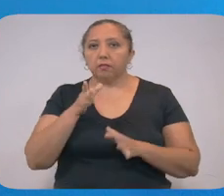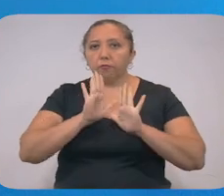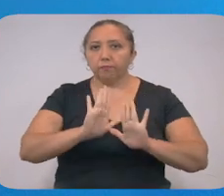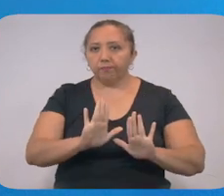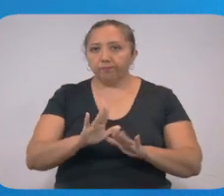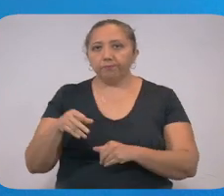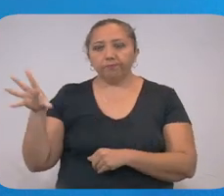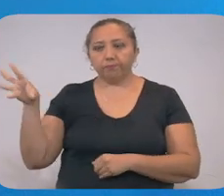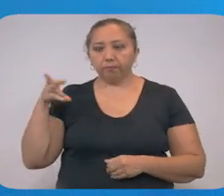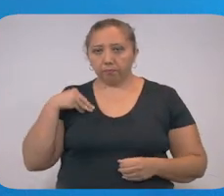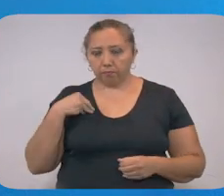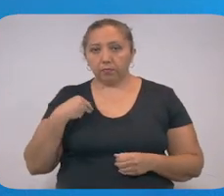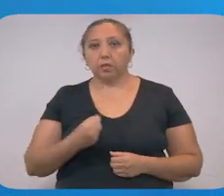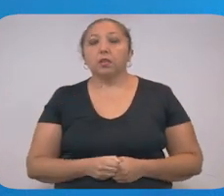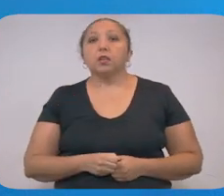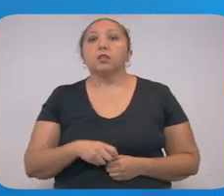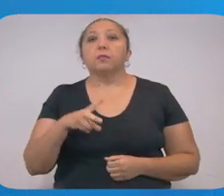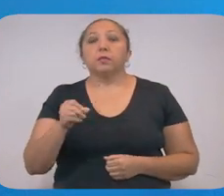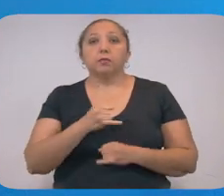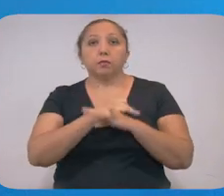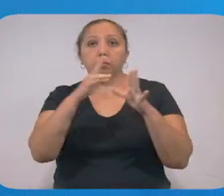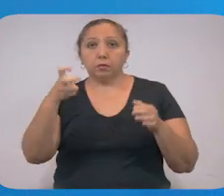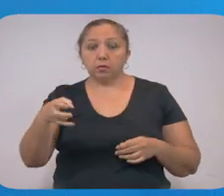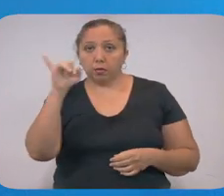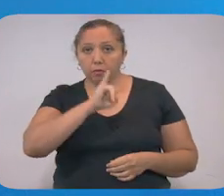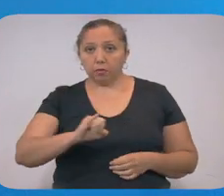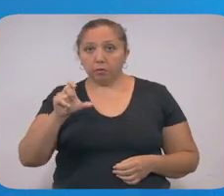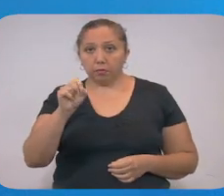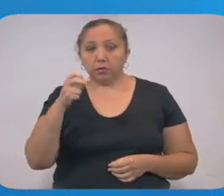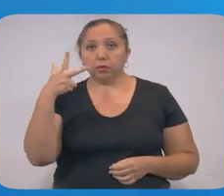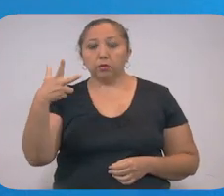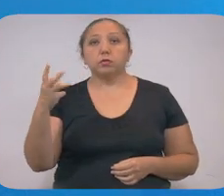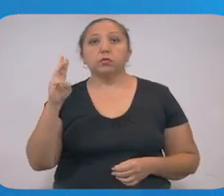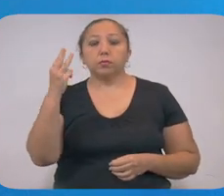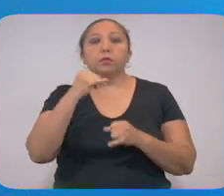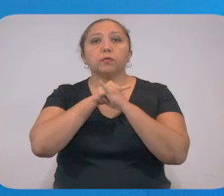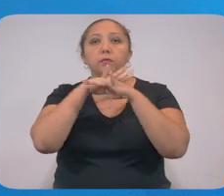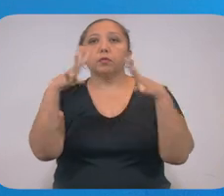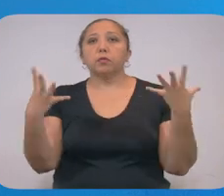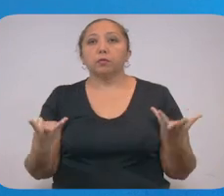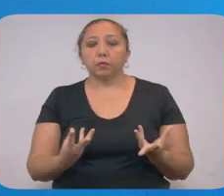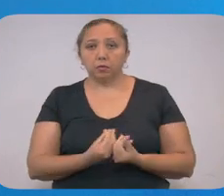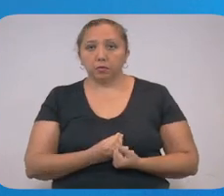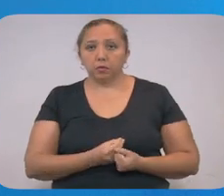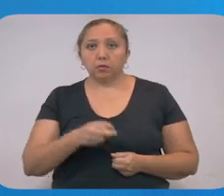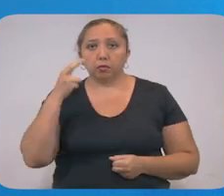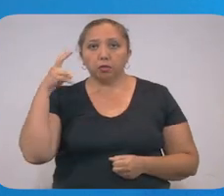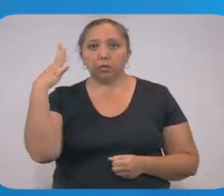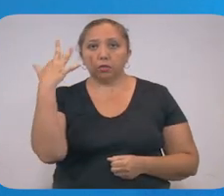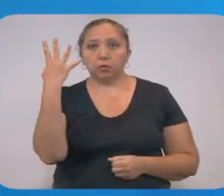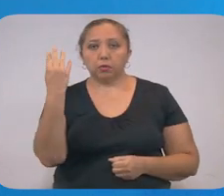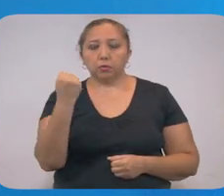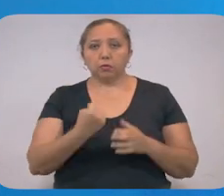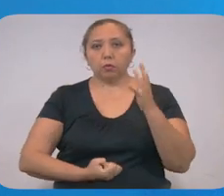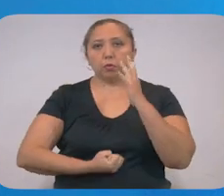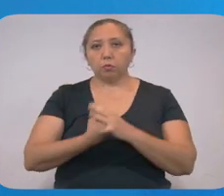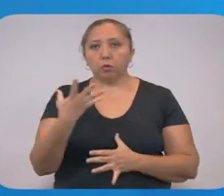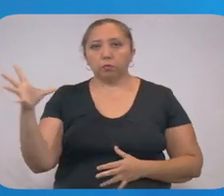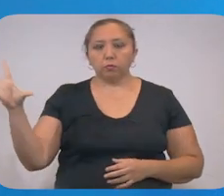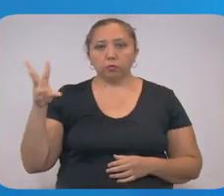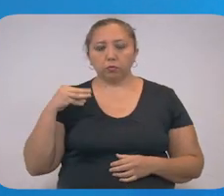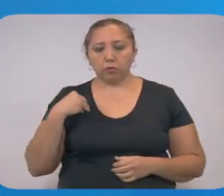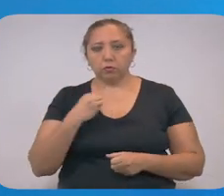contagio. En el parte médico de este jueves 28 de mayo, informamos. Se detectaron 59 nuevos